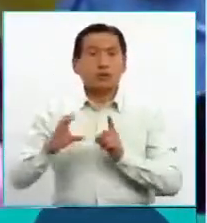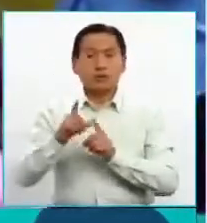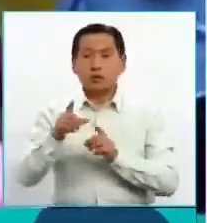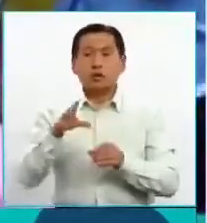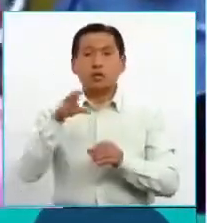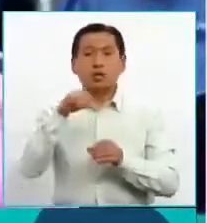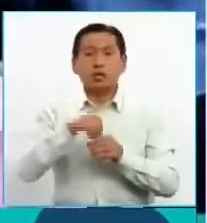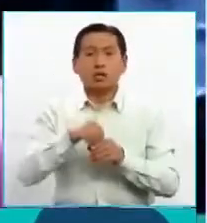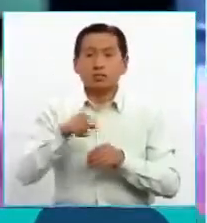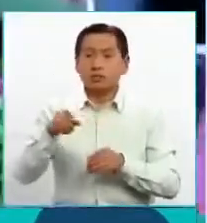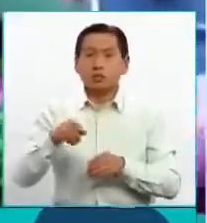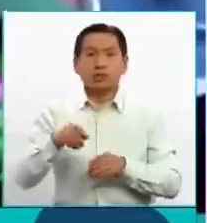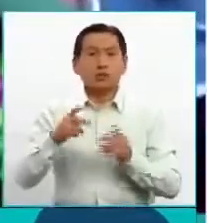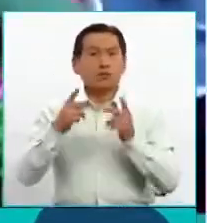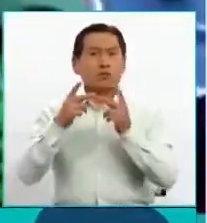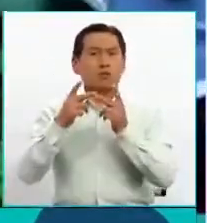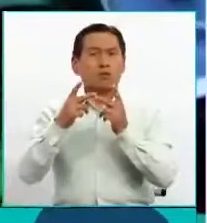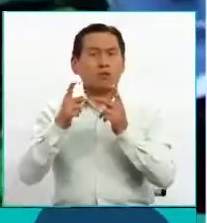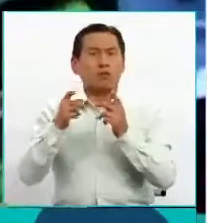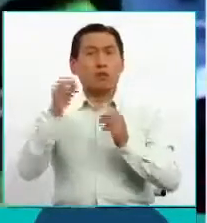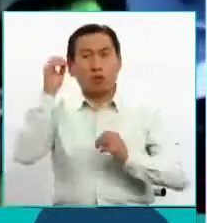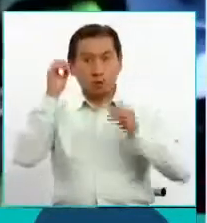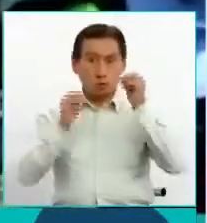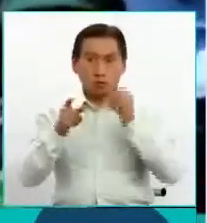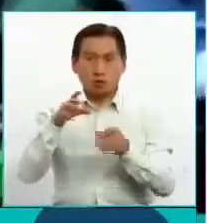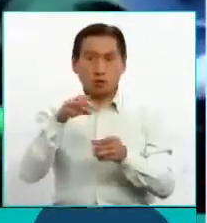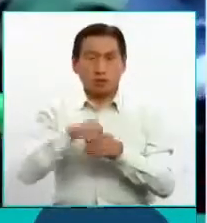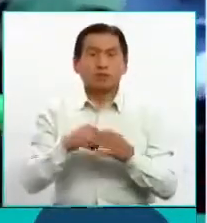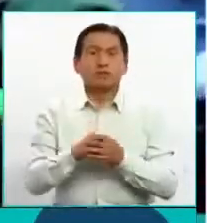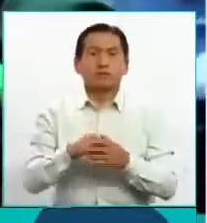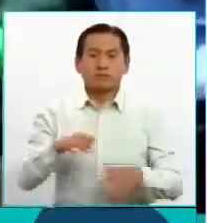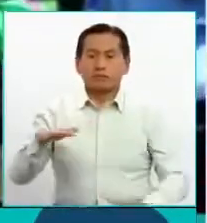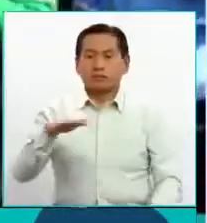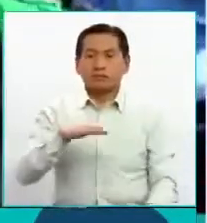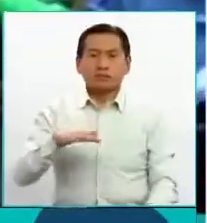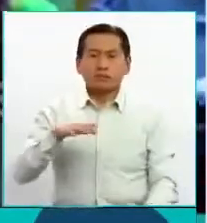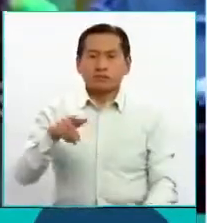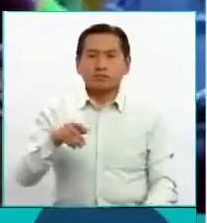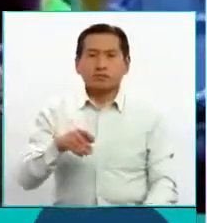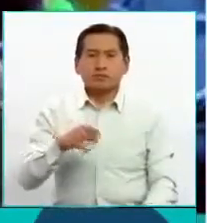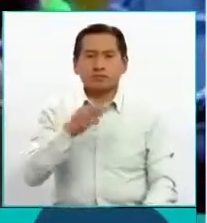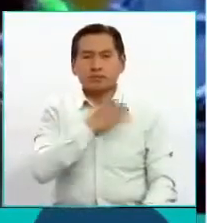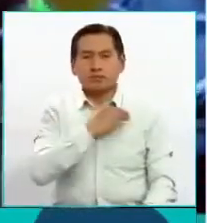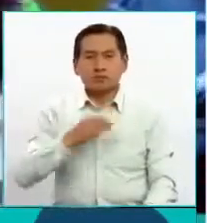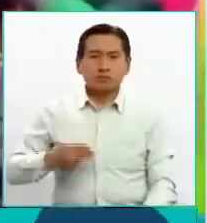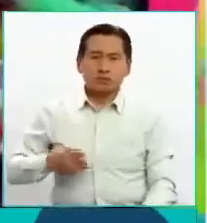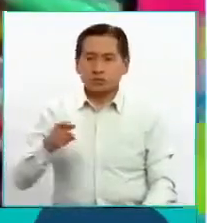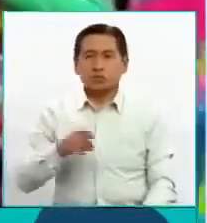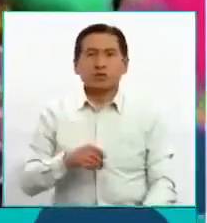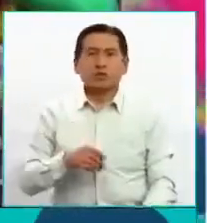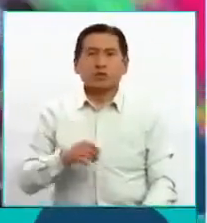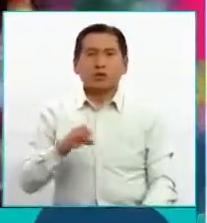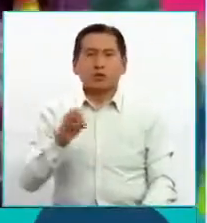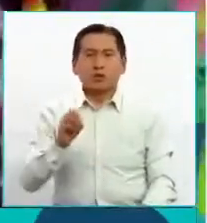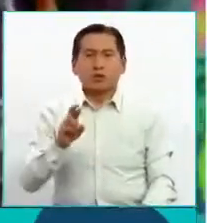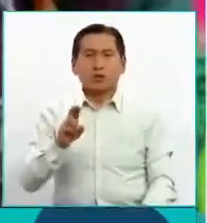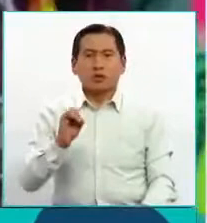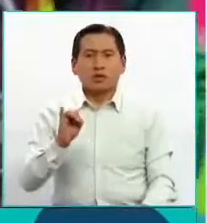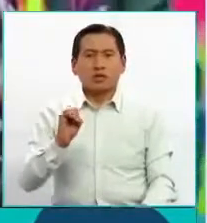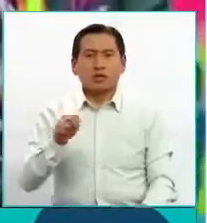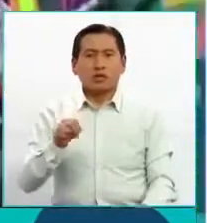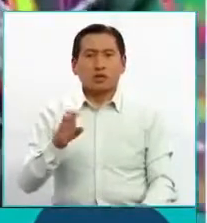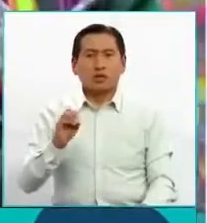ubicado en el departamento de Oruro, en el municipio de Andamarca, Comunidad Orinoc.